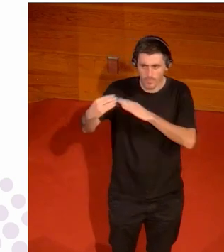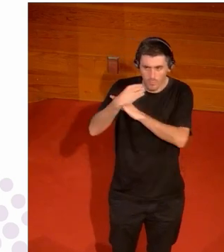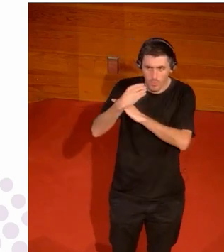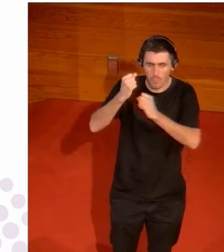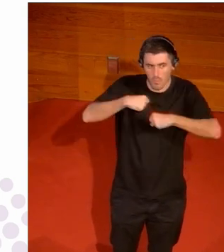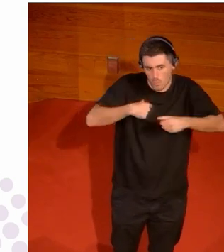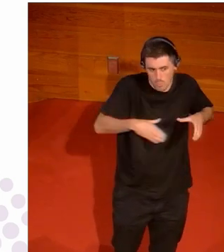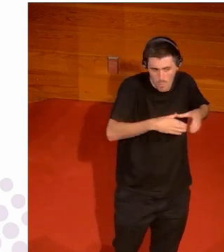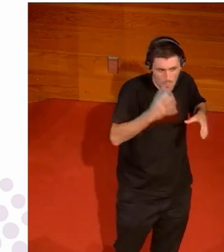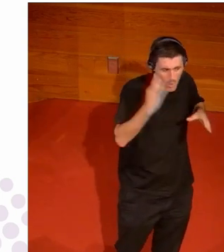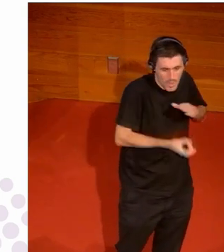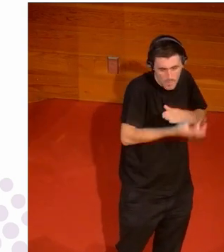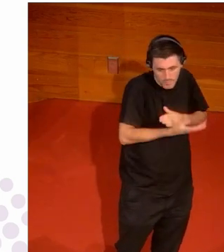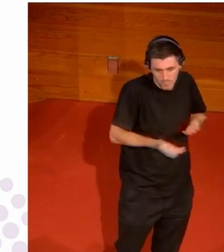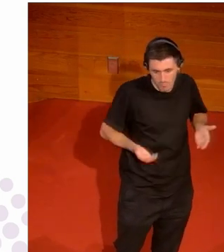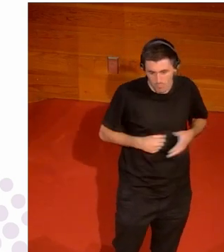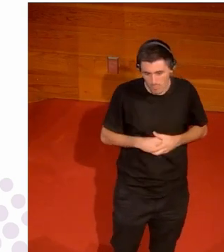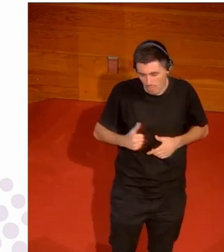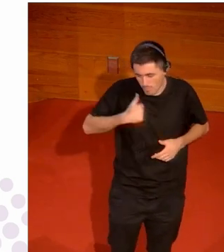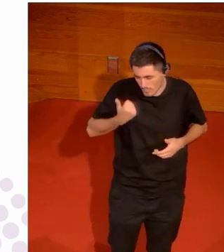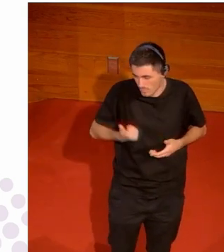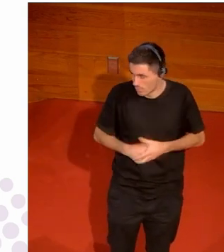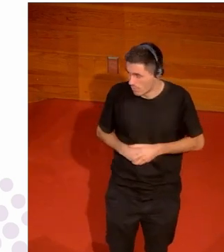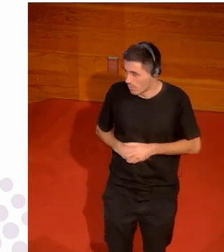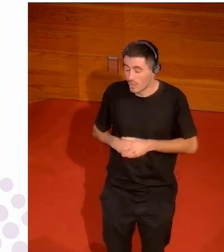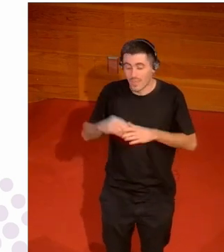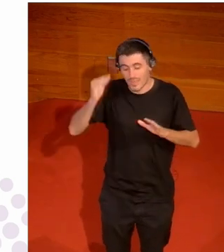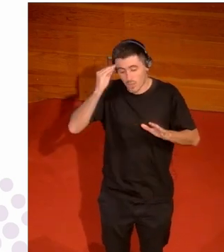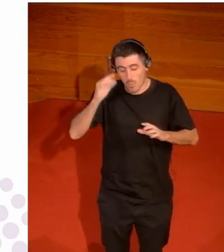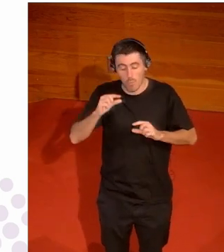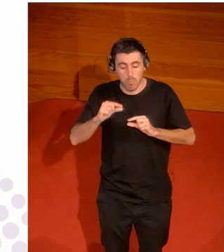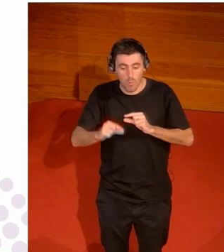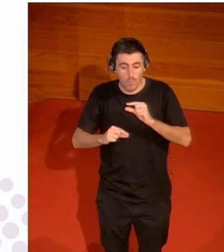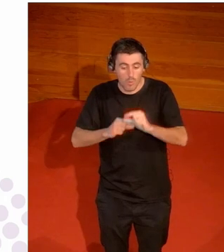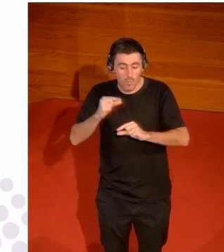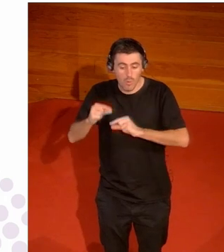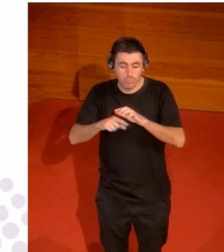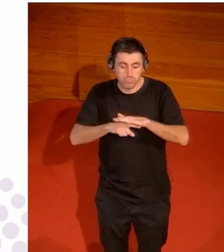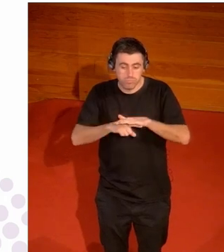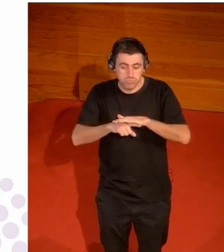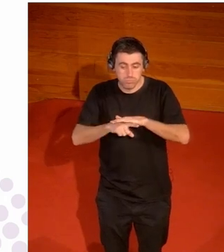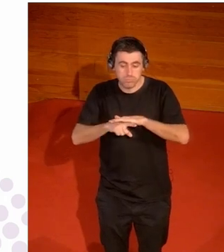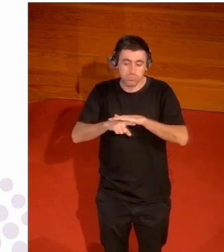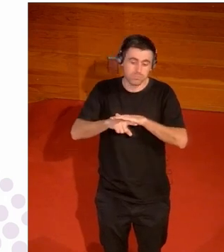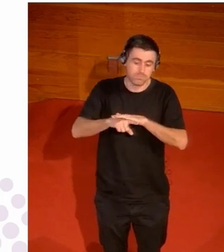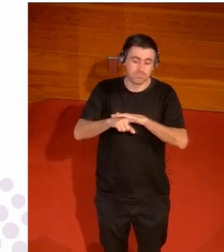y creo que poco a poco pero muy poco a poco se va avanzando siempre pienso